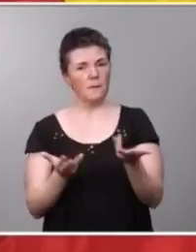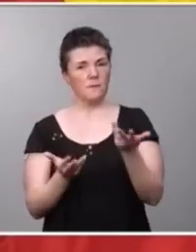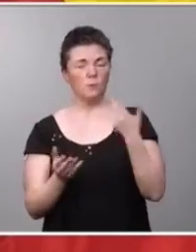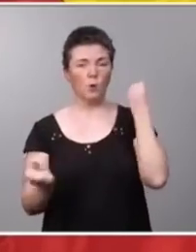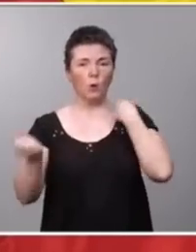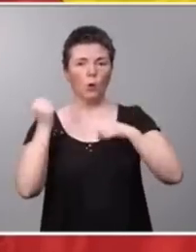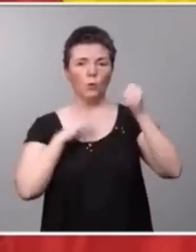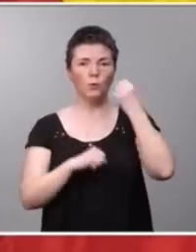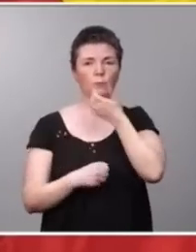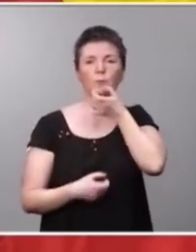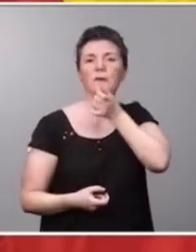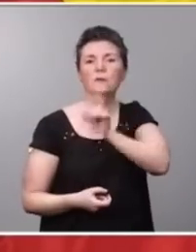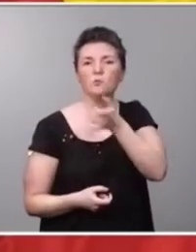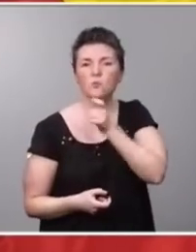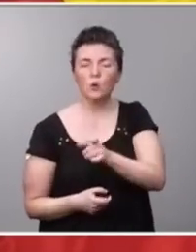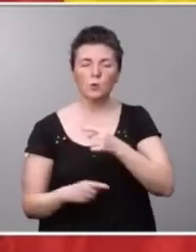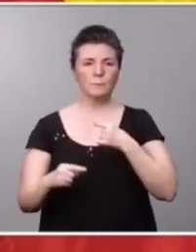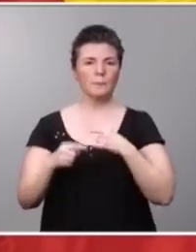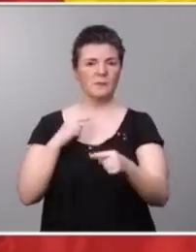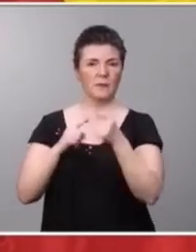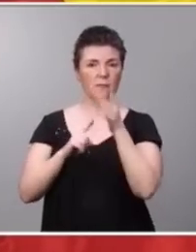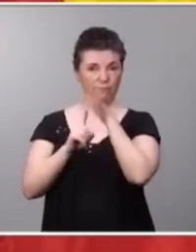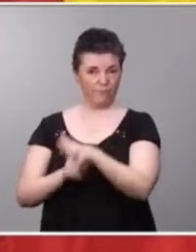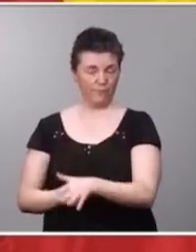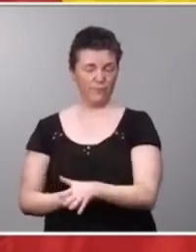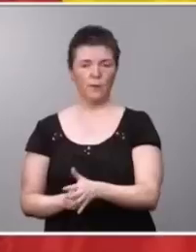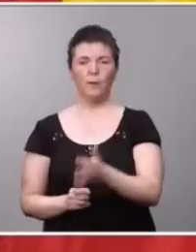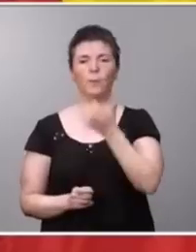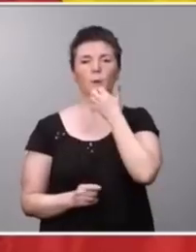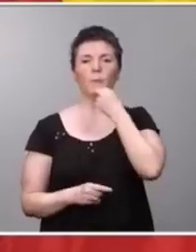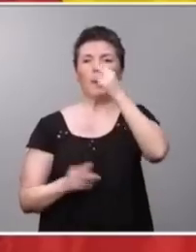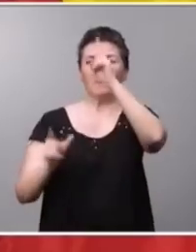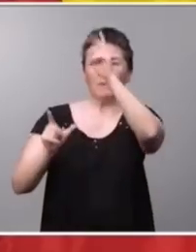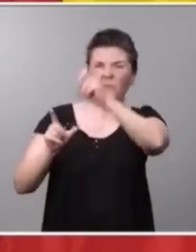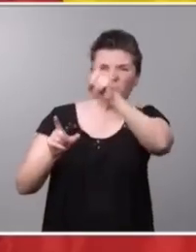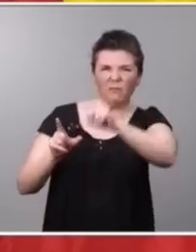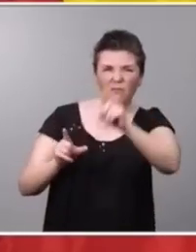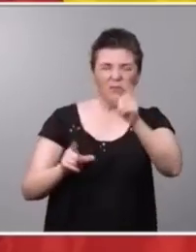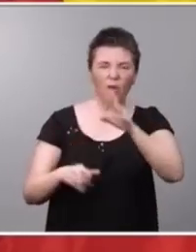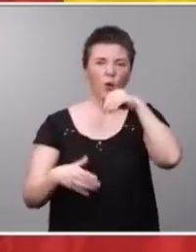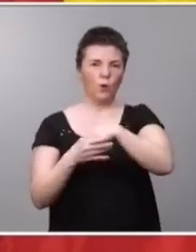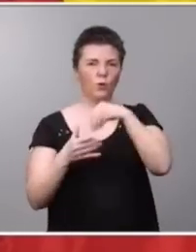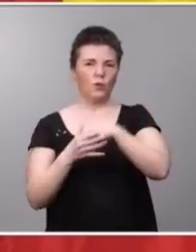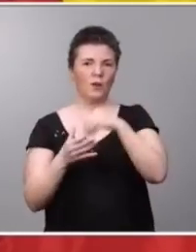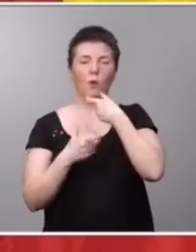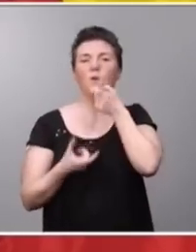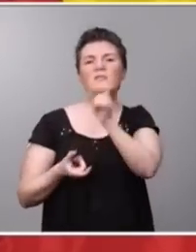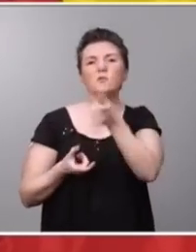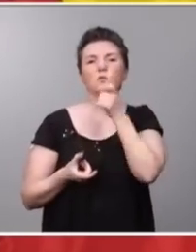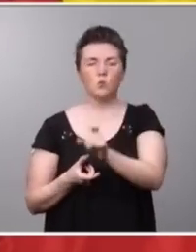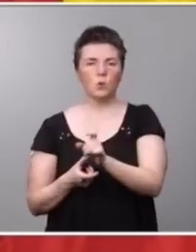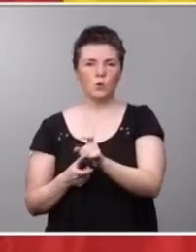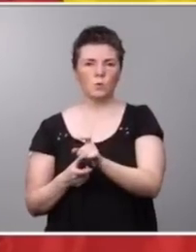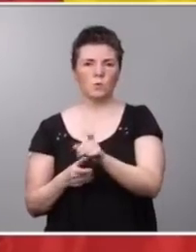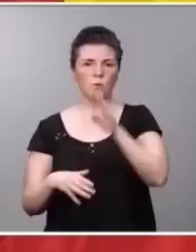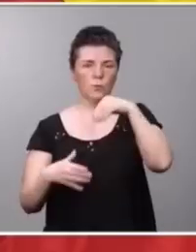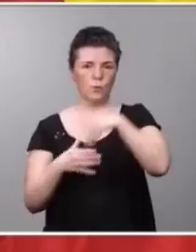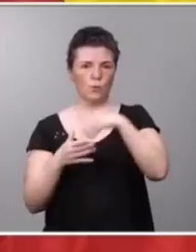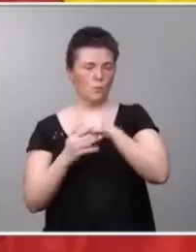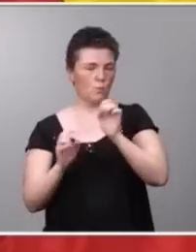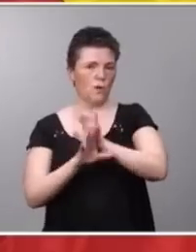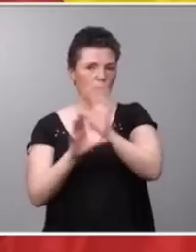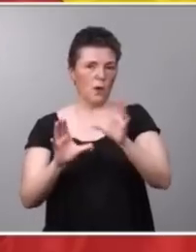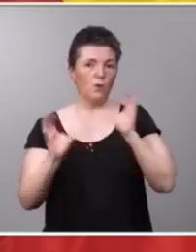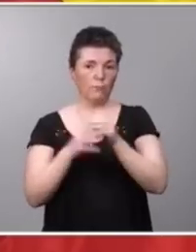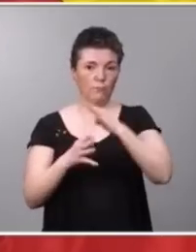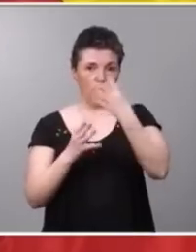insultos o mensajes discriminatorios, por ejemplo, pintadas que tengan un contenido o insultos que tengan un contenido claro LGTBI-fóbico.